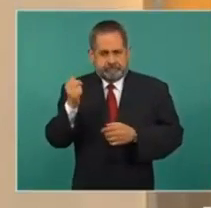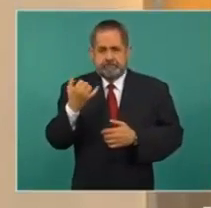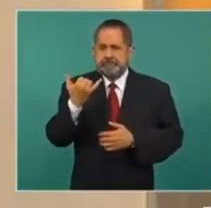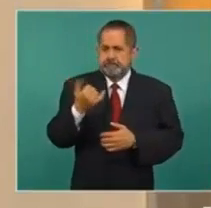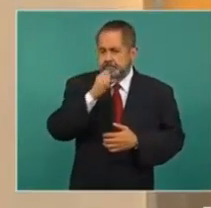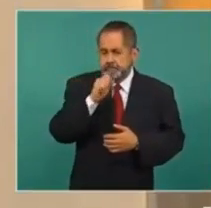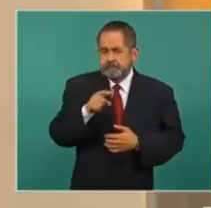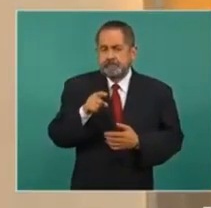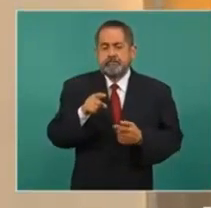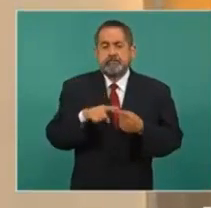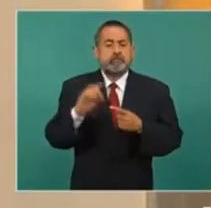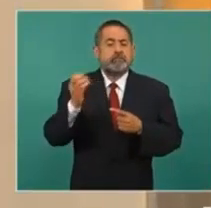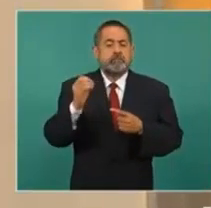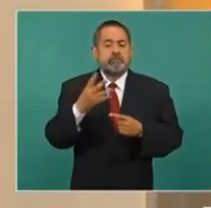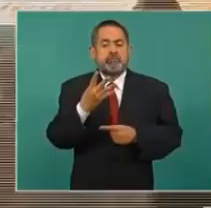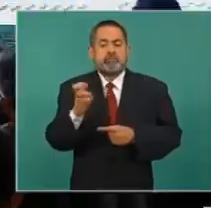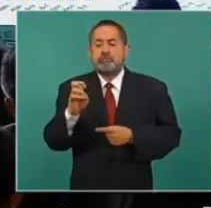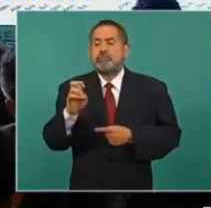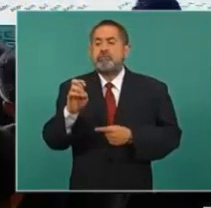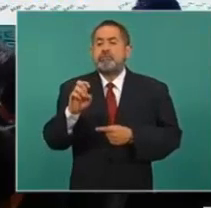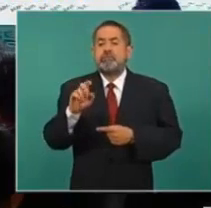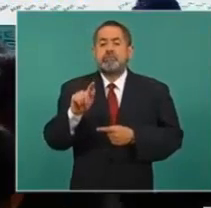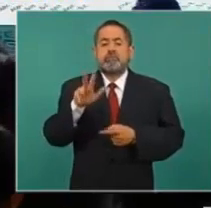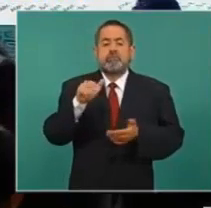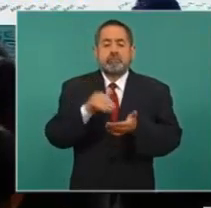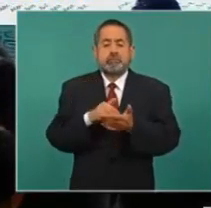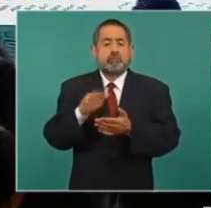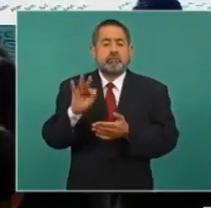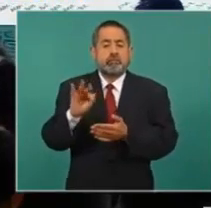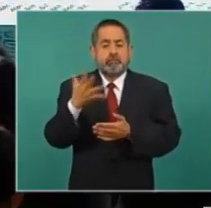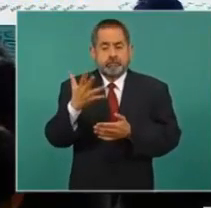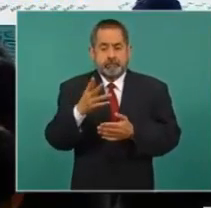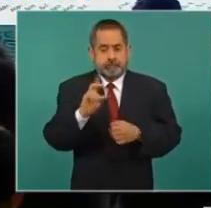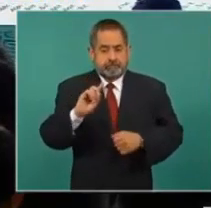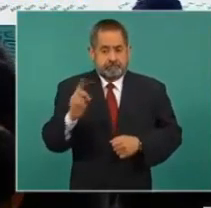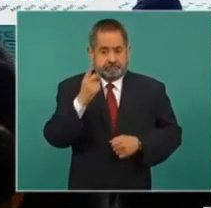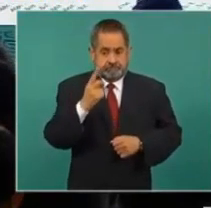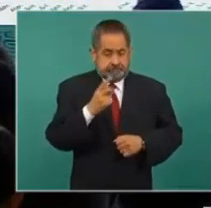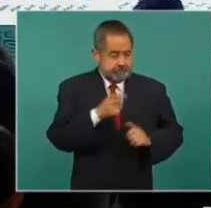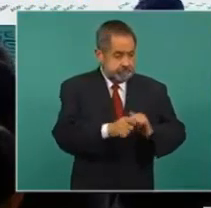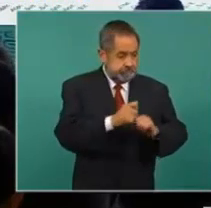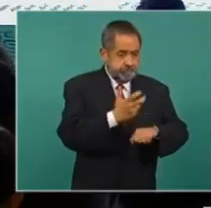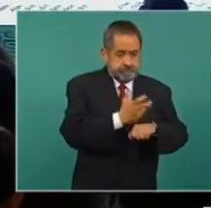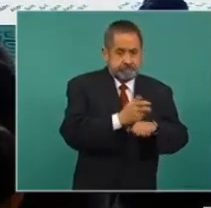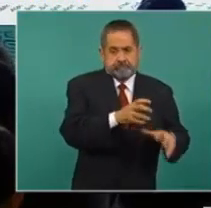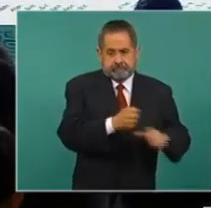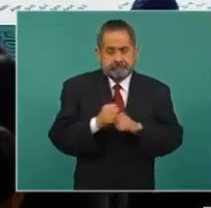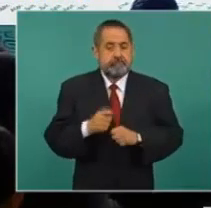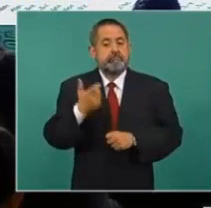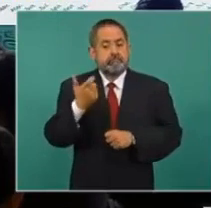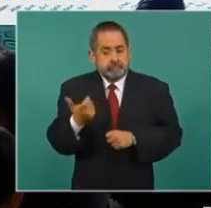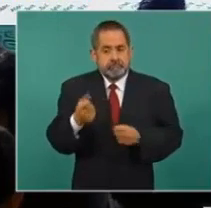en octubre, 474 mil 45 dólares americanos. En pesos,